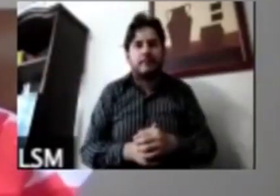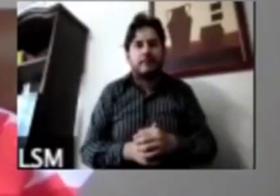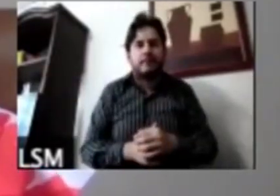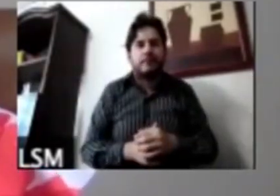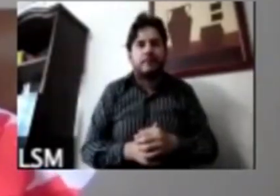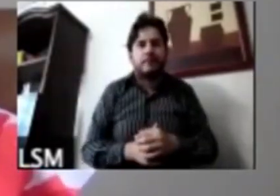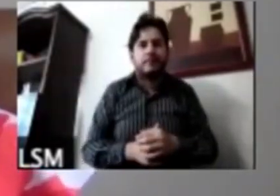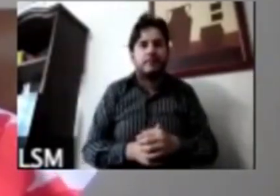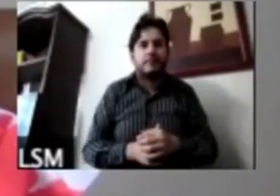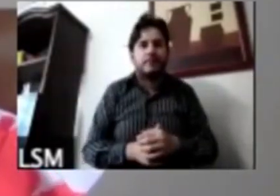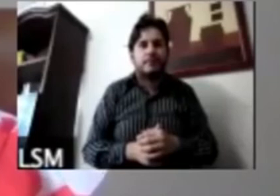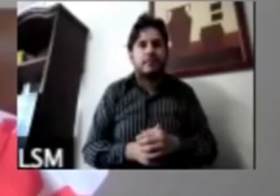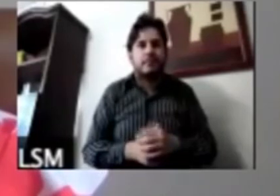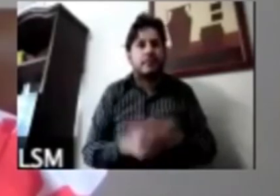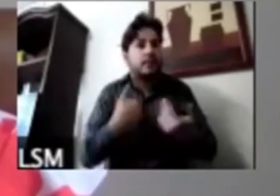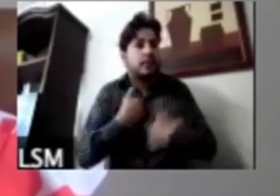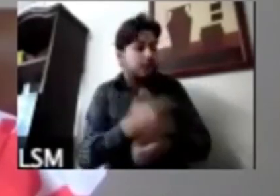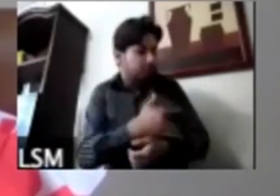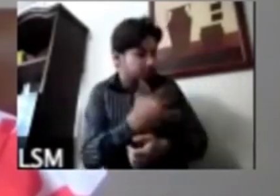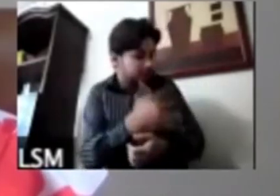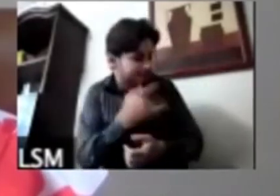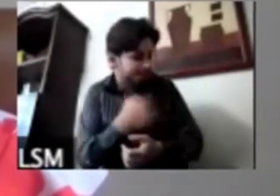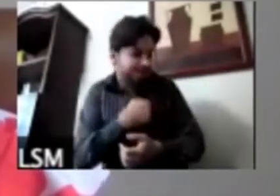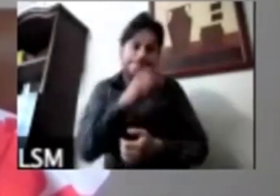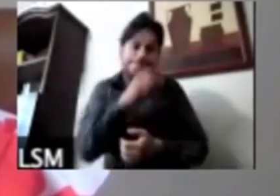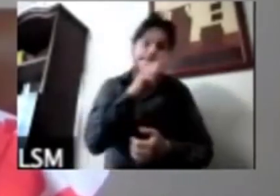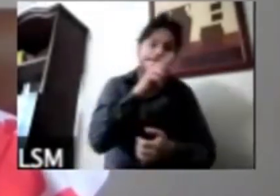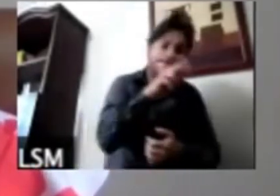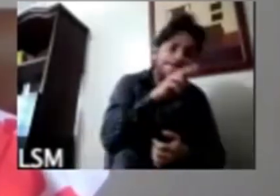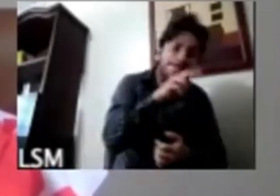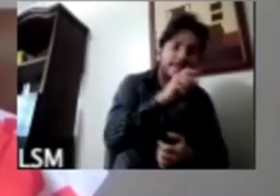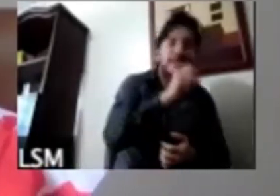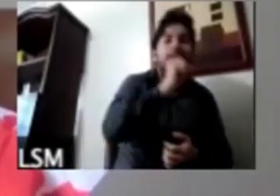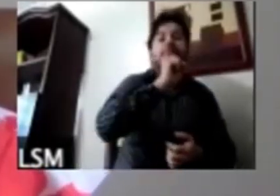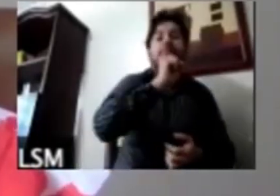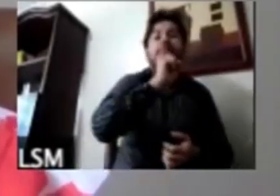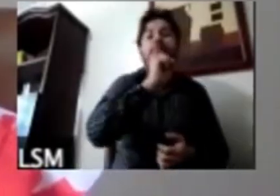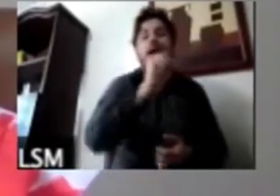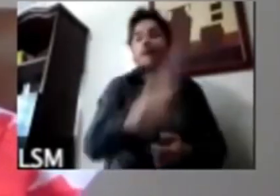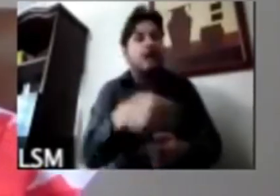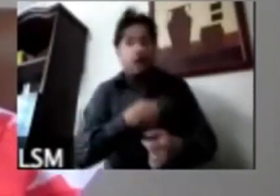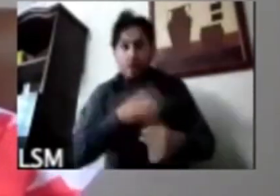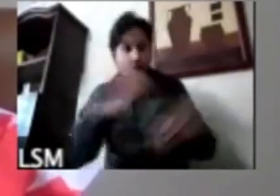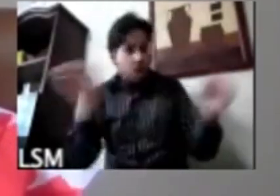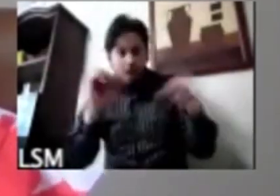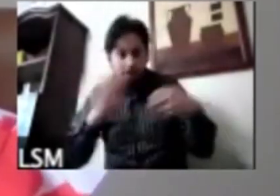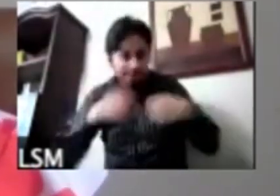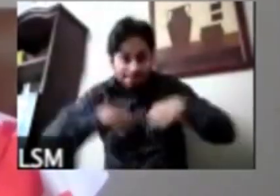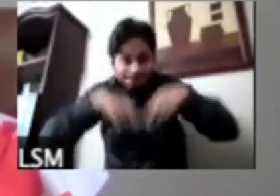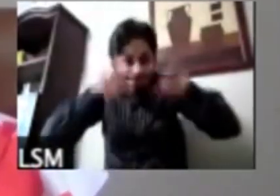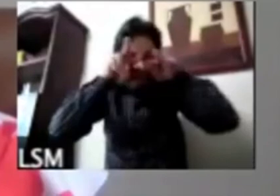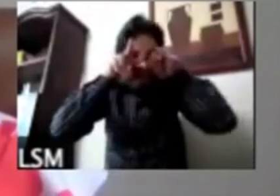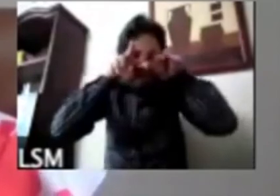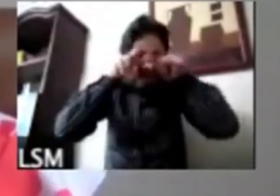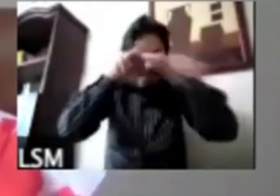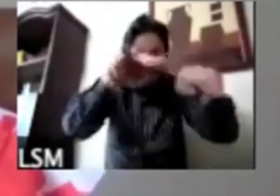me preocupa mucho también porque no veo hoy por hoy